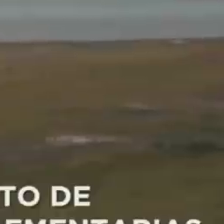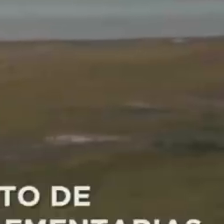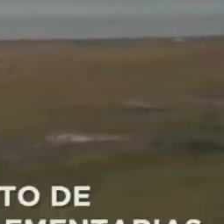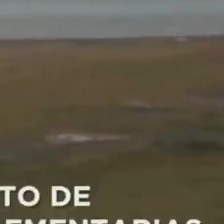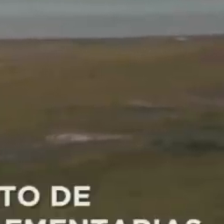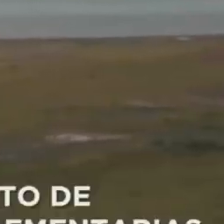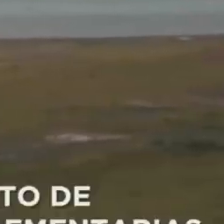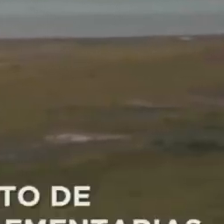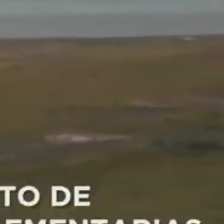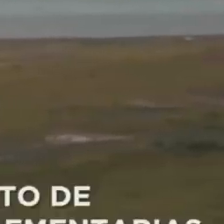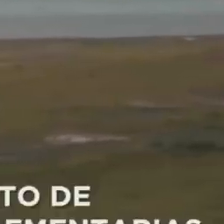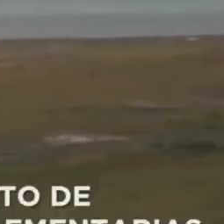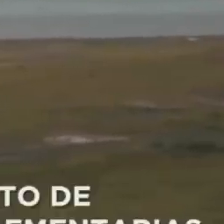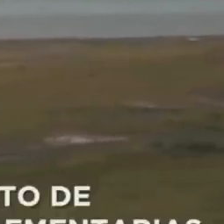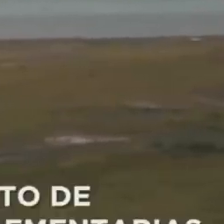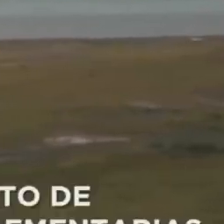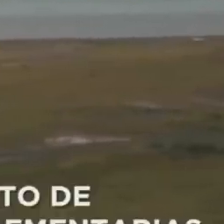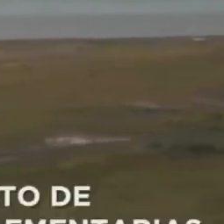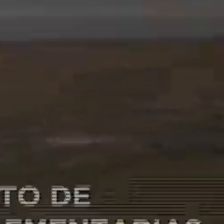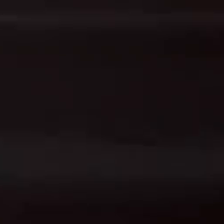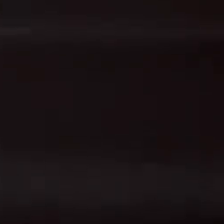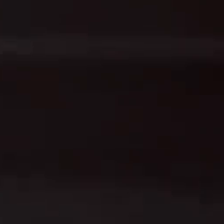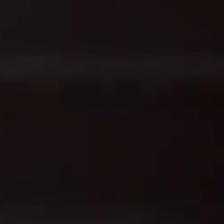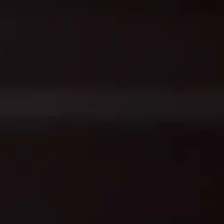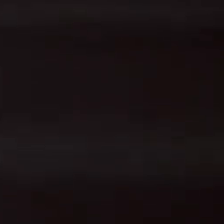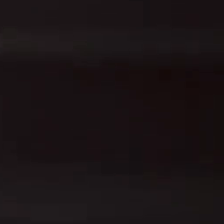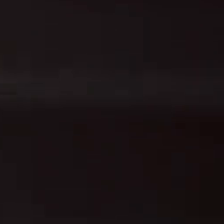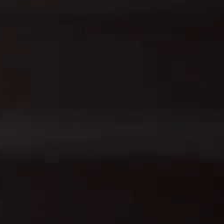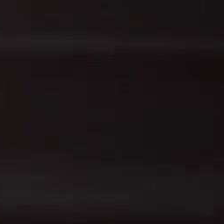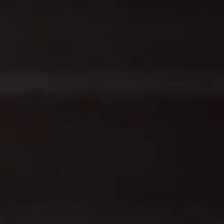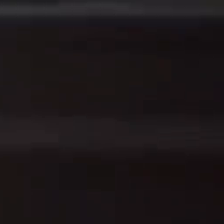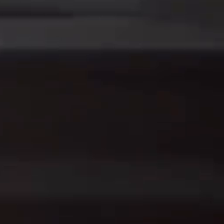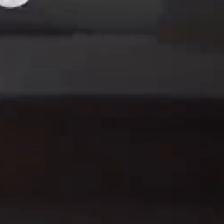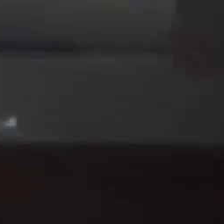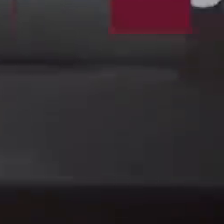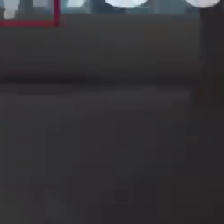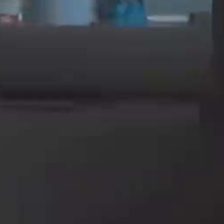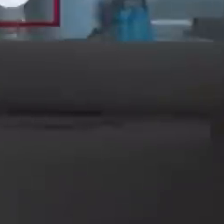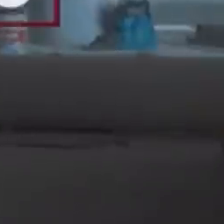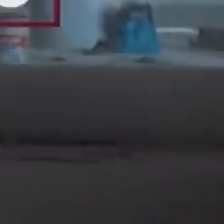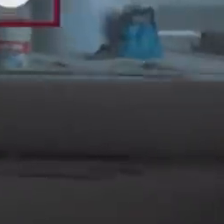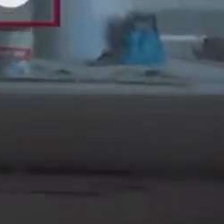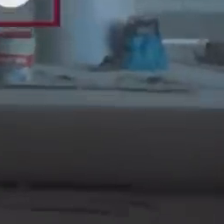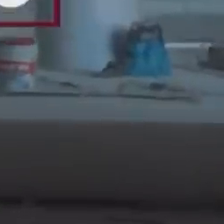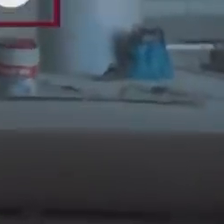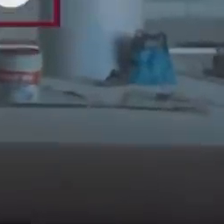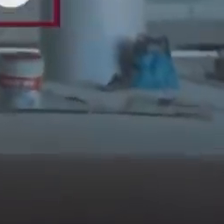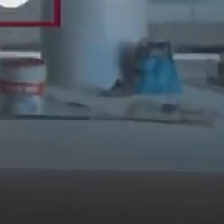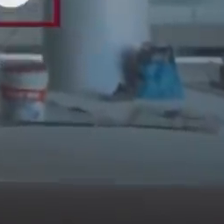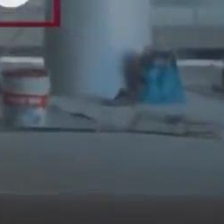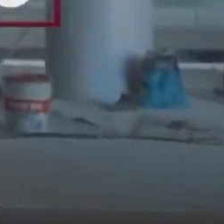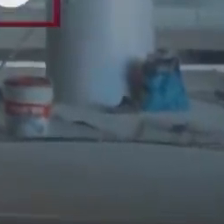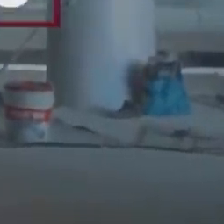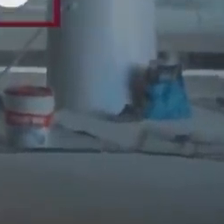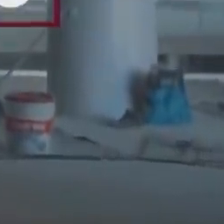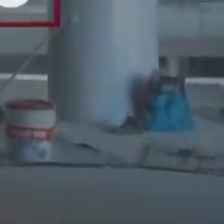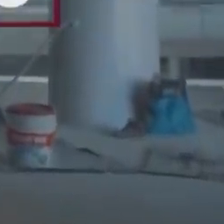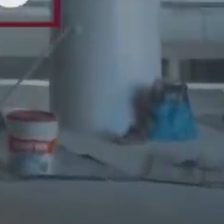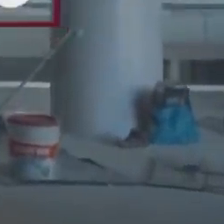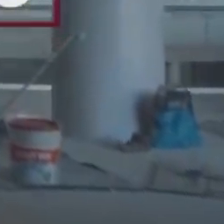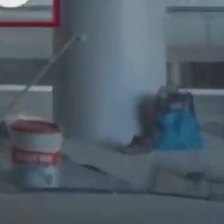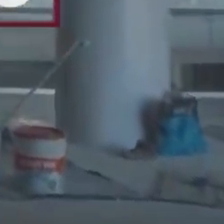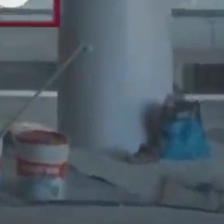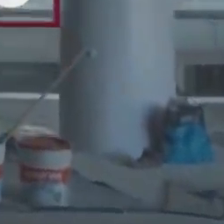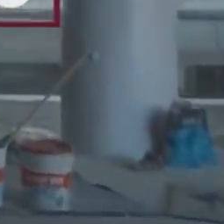Ampliación del Edificio Terminal y obras complementarias, invirtiendo 437.669